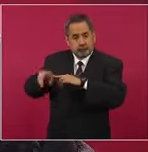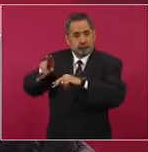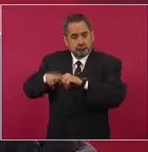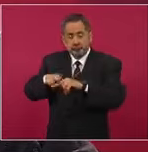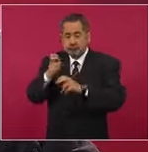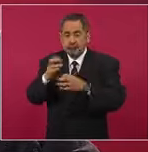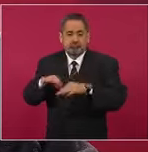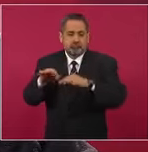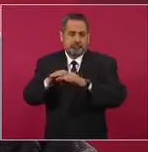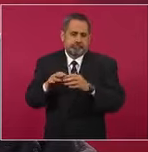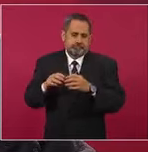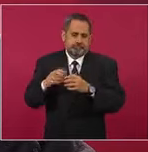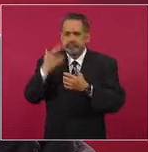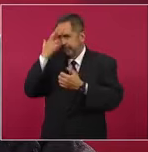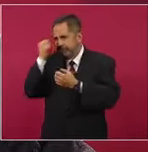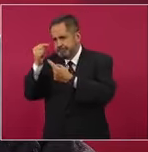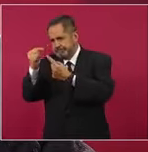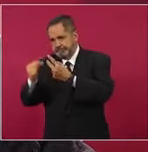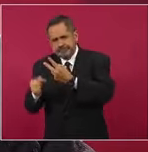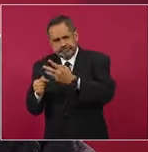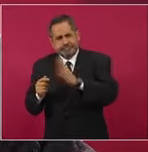por muchas razones